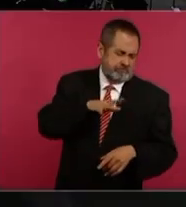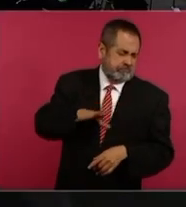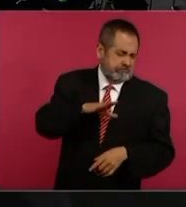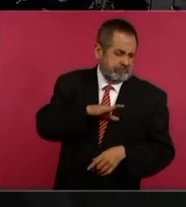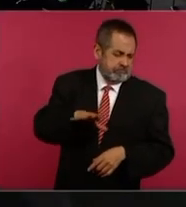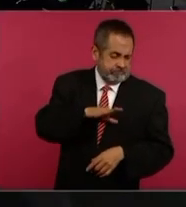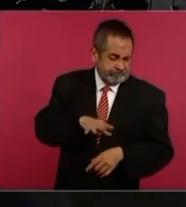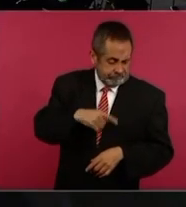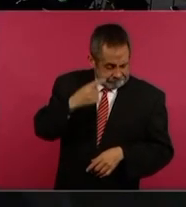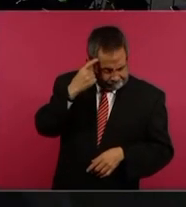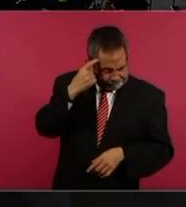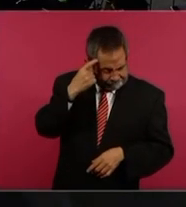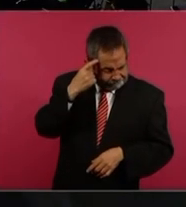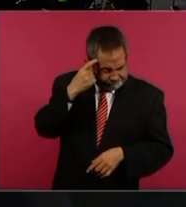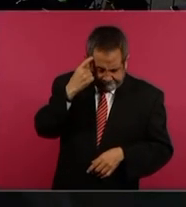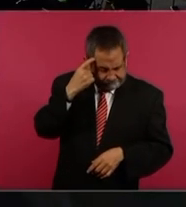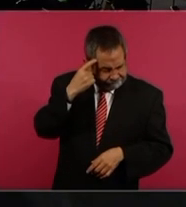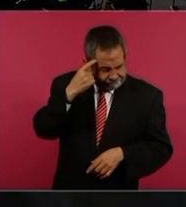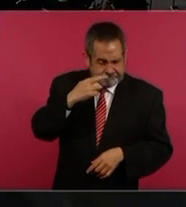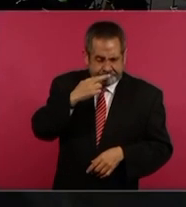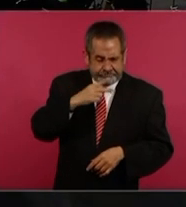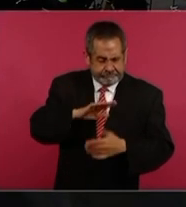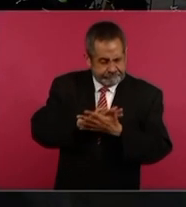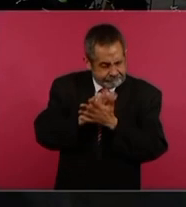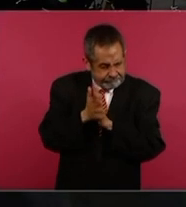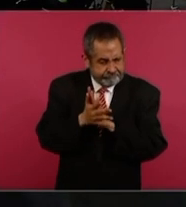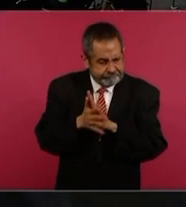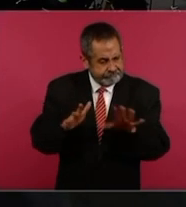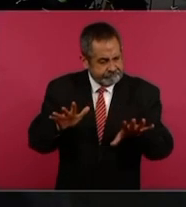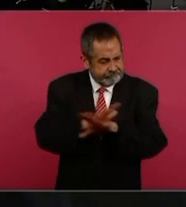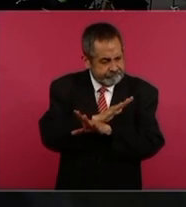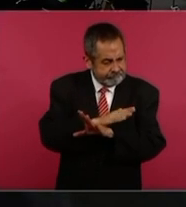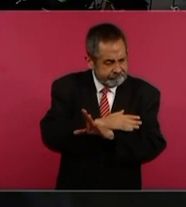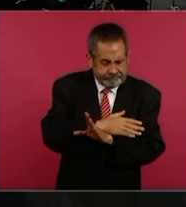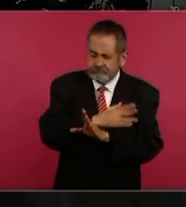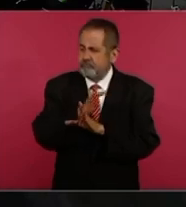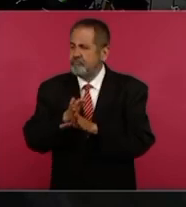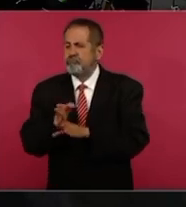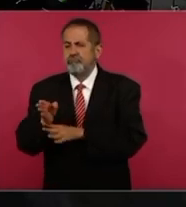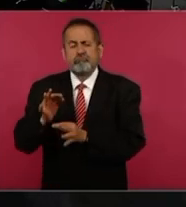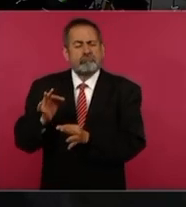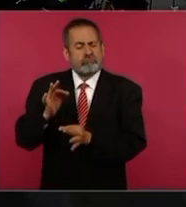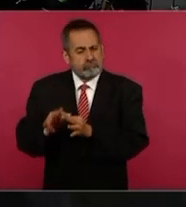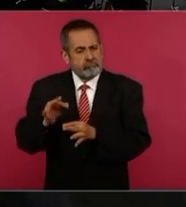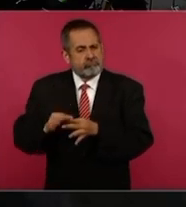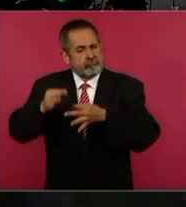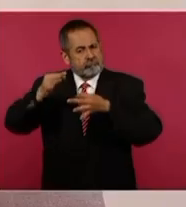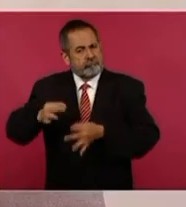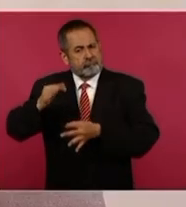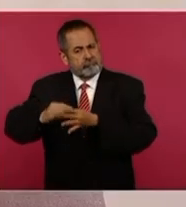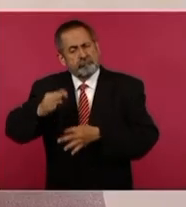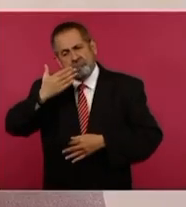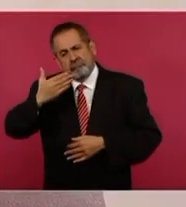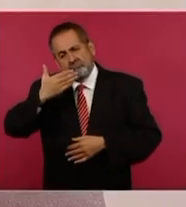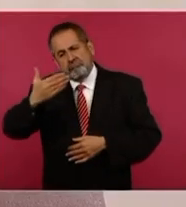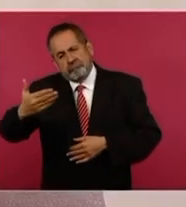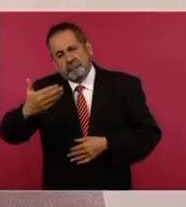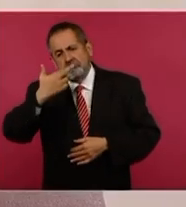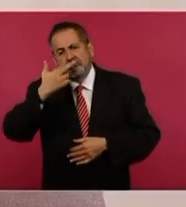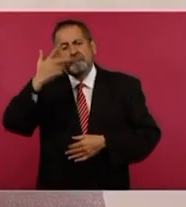actuar de manera consecuente. También conozco casos.